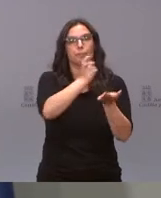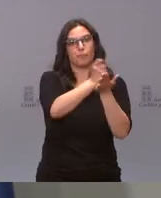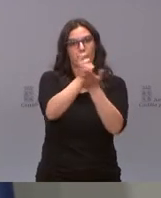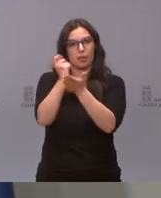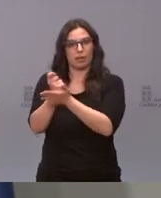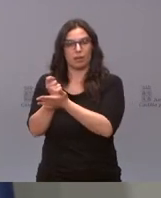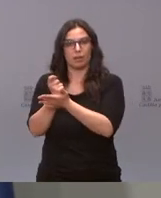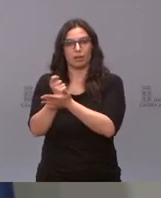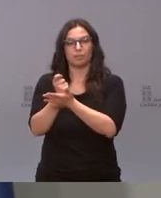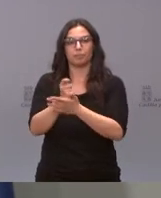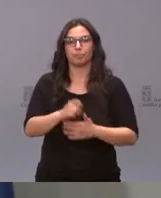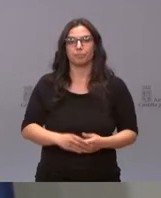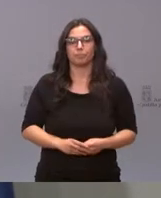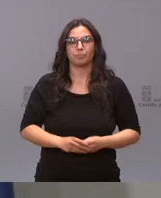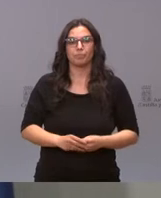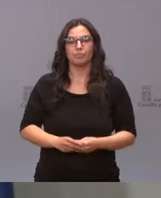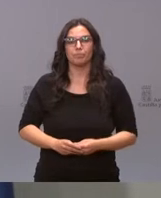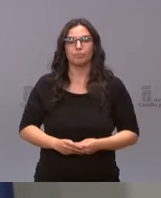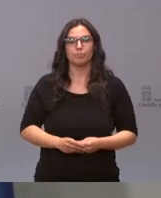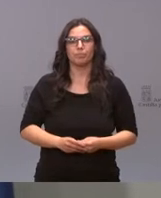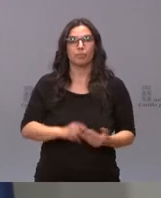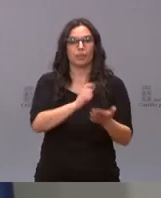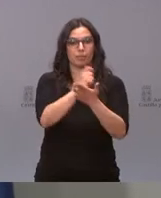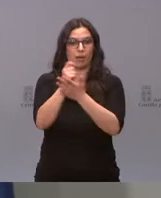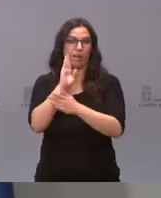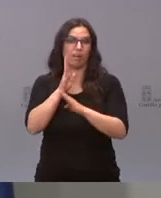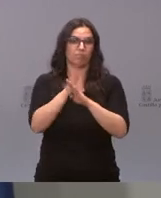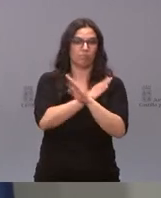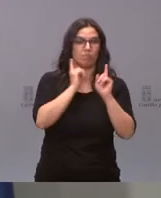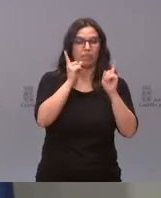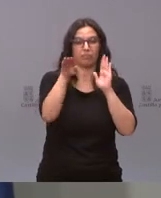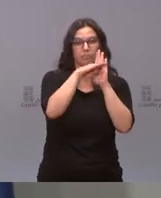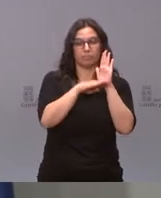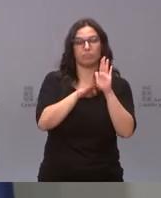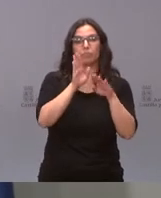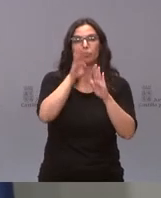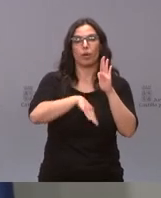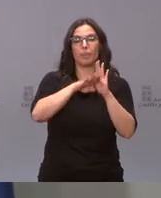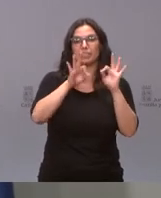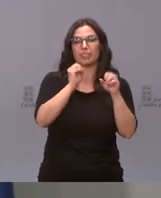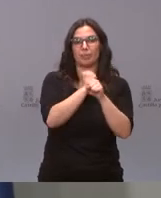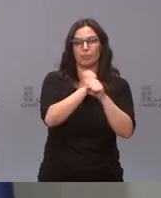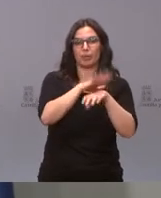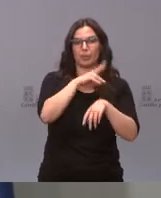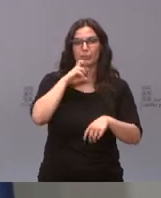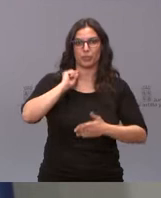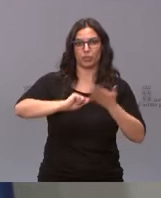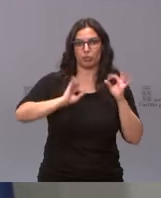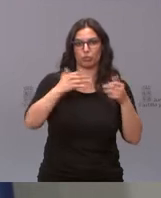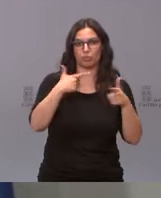de las previstas en el programa de empleo para el mantenimiento de empleo en hostelería, que van a ser